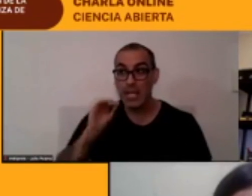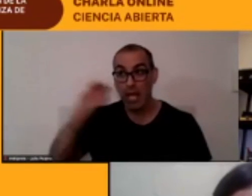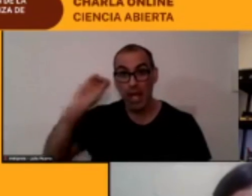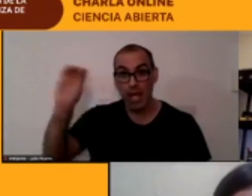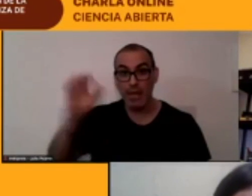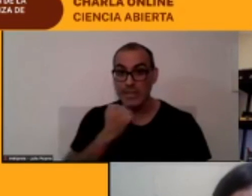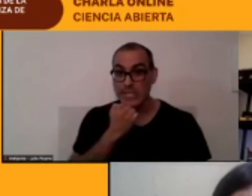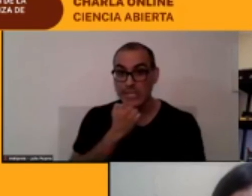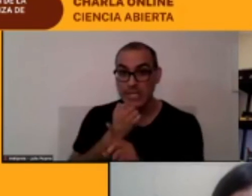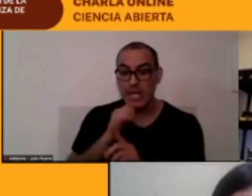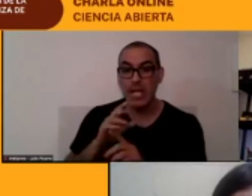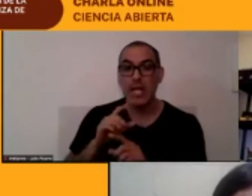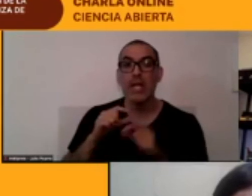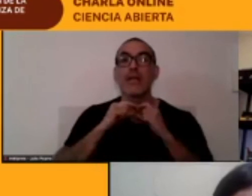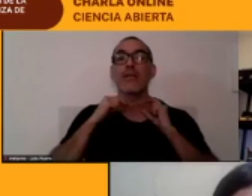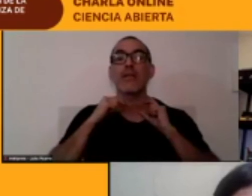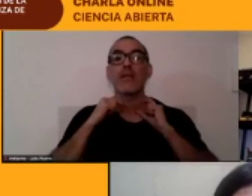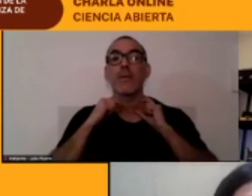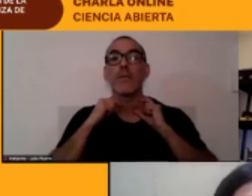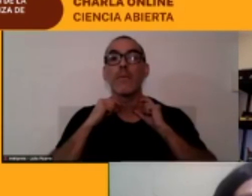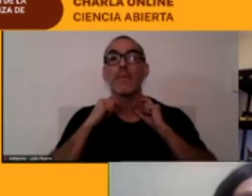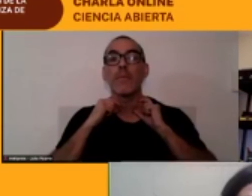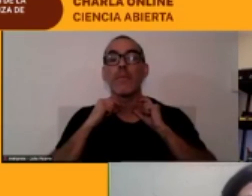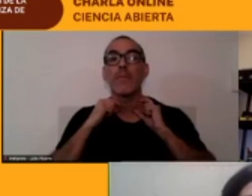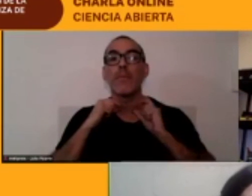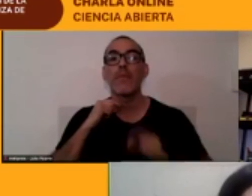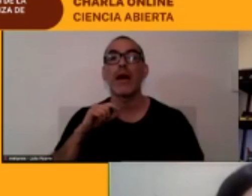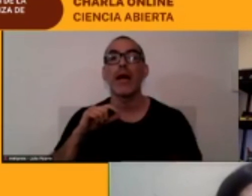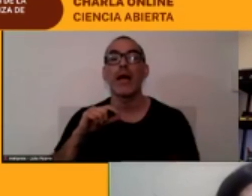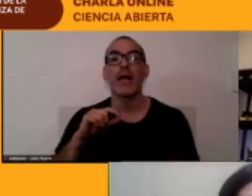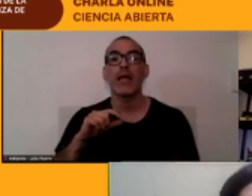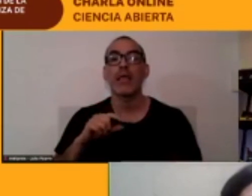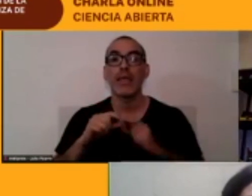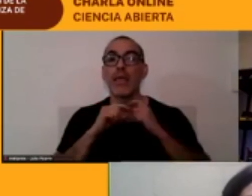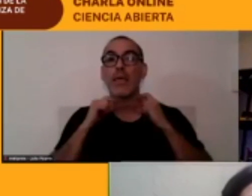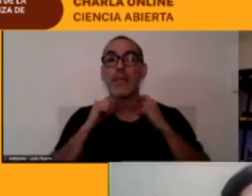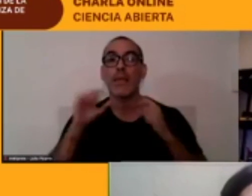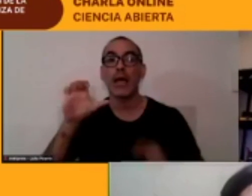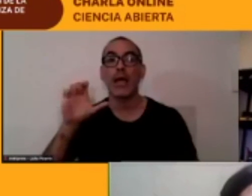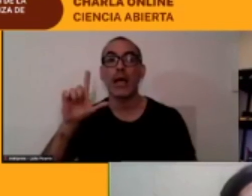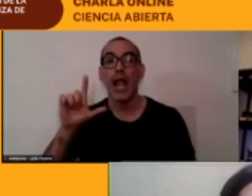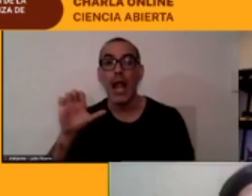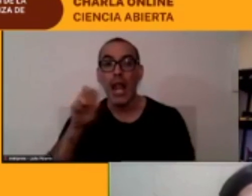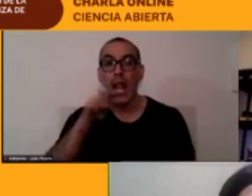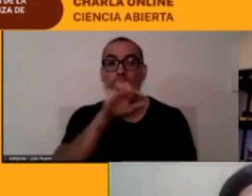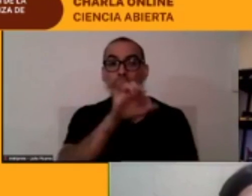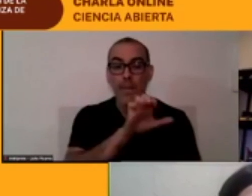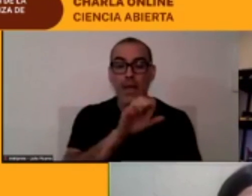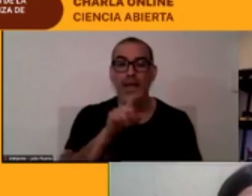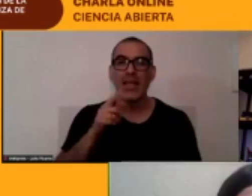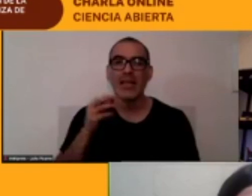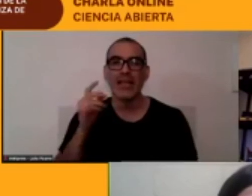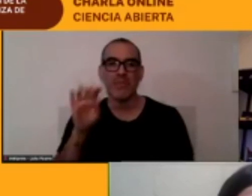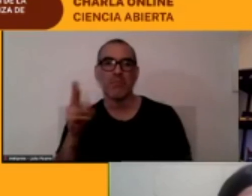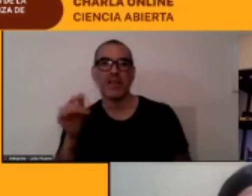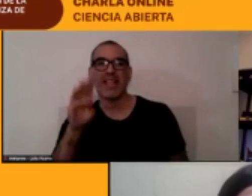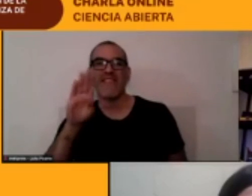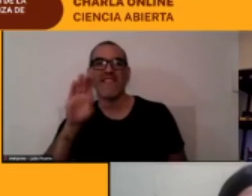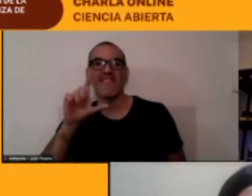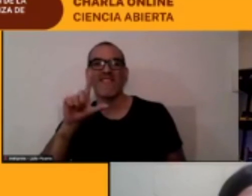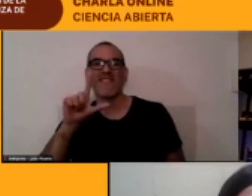era belga seguramente sí yo puedo estar equivocada yo sé que hablabas francés claro